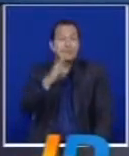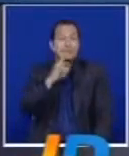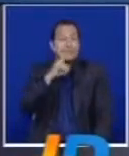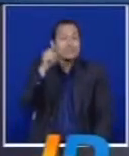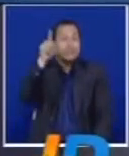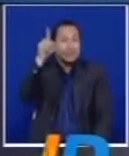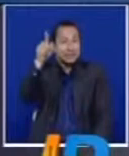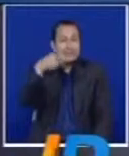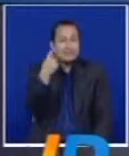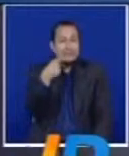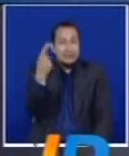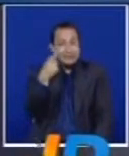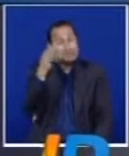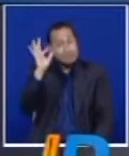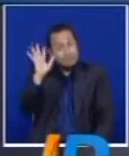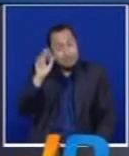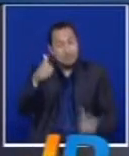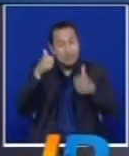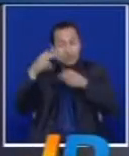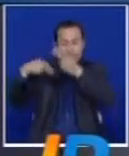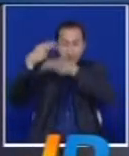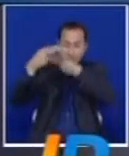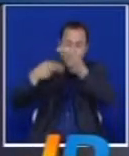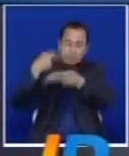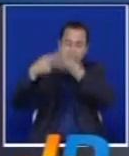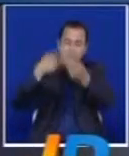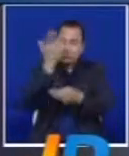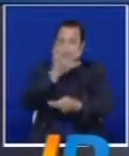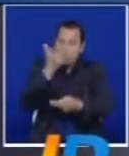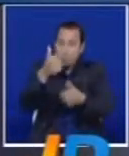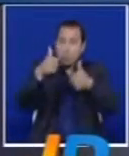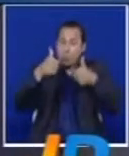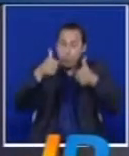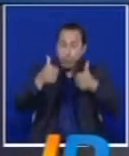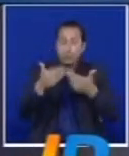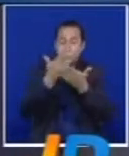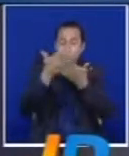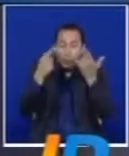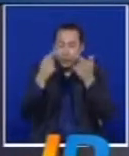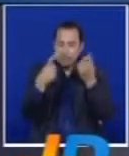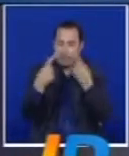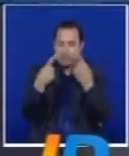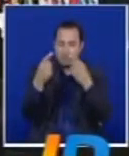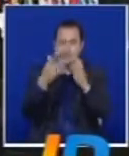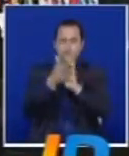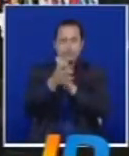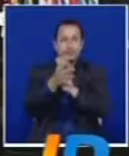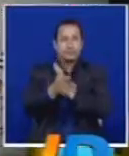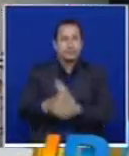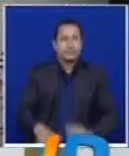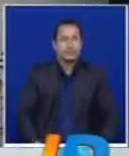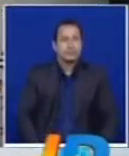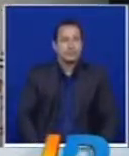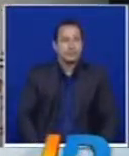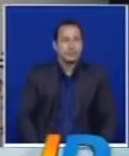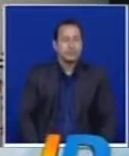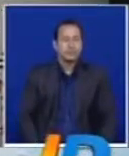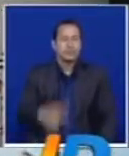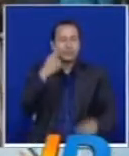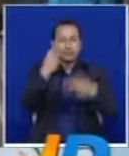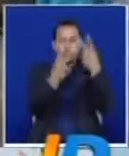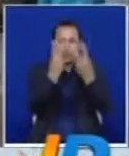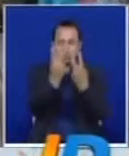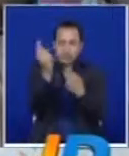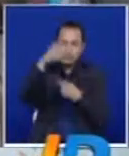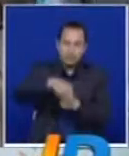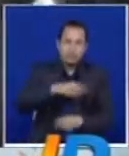mejorar las condiciones de vida de las comunidades afrodescendientes. Gustavo Andrés González habló con él. Durante su visita a Cali